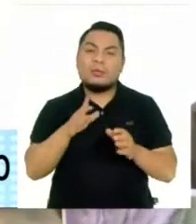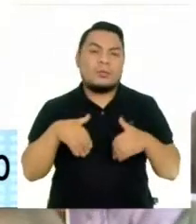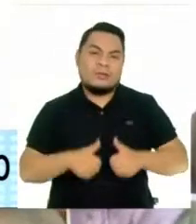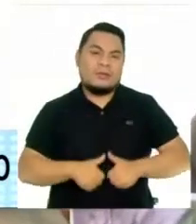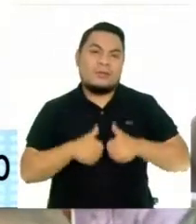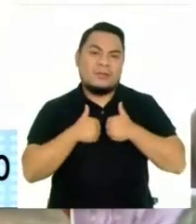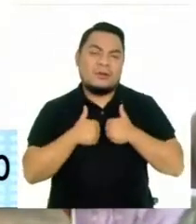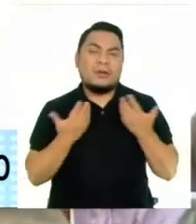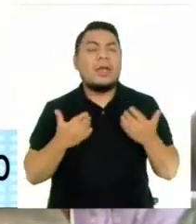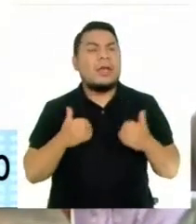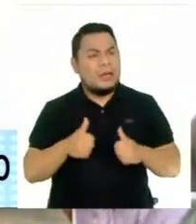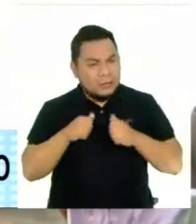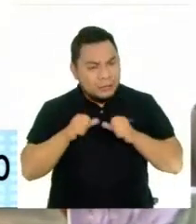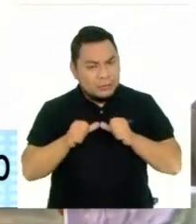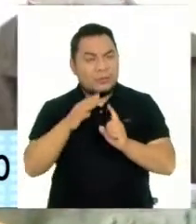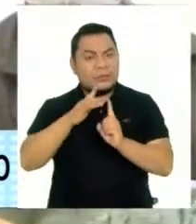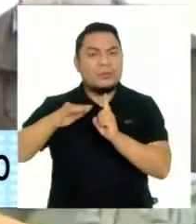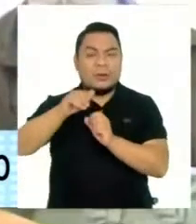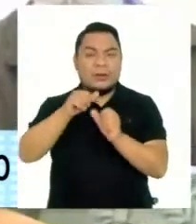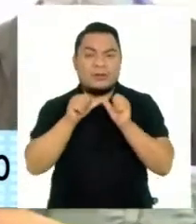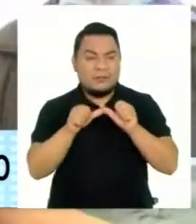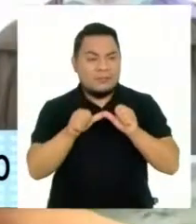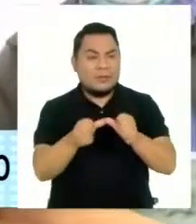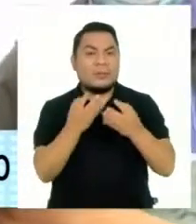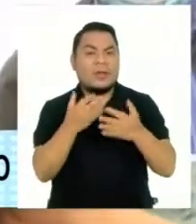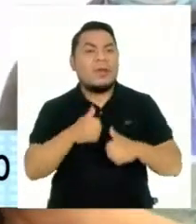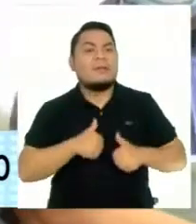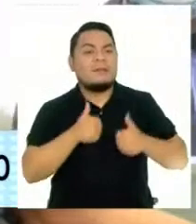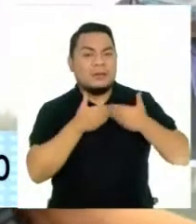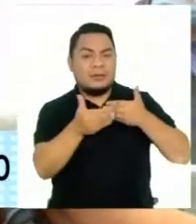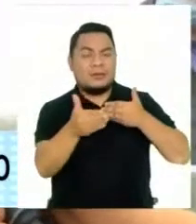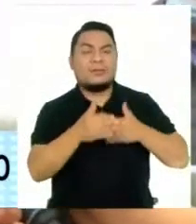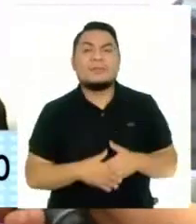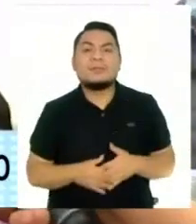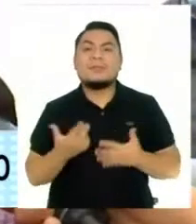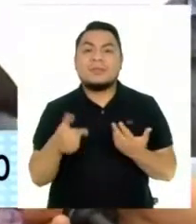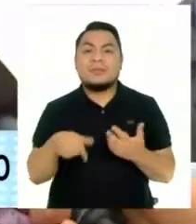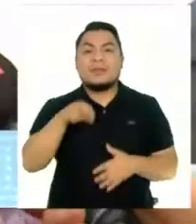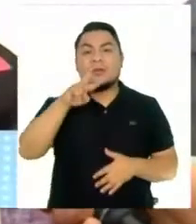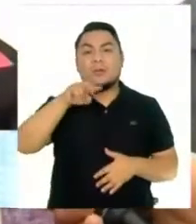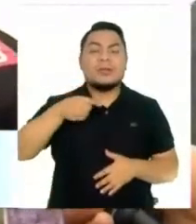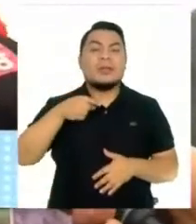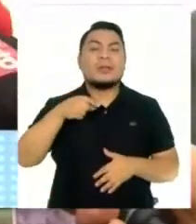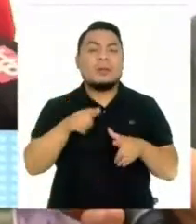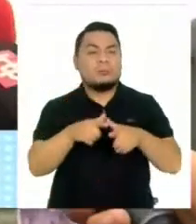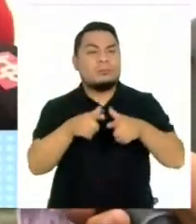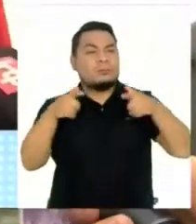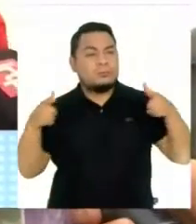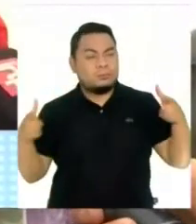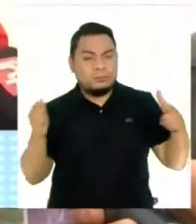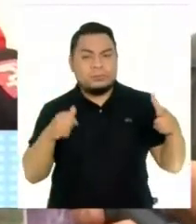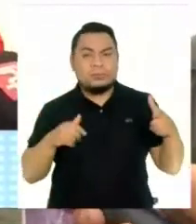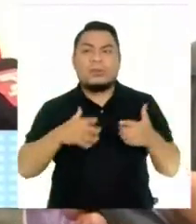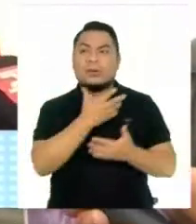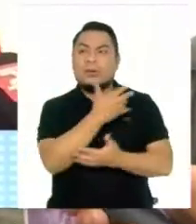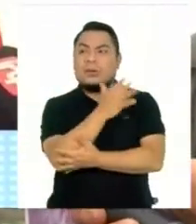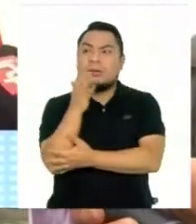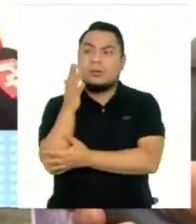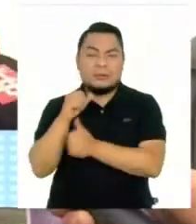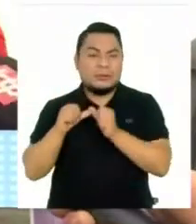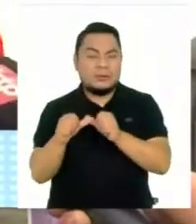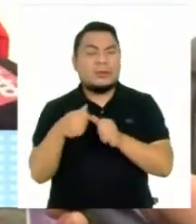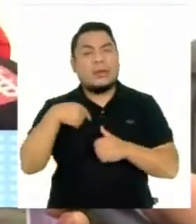Garantizaremos muchos años más de vida para futuras generaciones. Se van a alcanzar 2.000 hectáreas de áreas verdes, totalmente sostenibles.